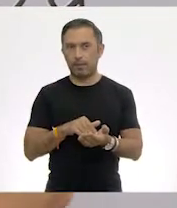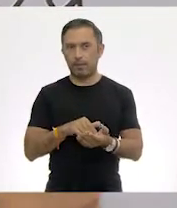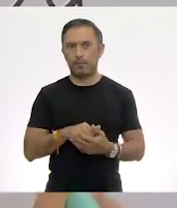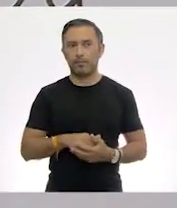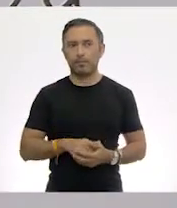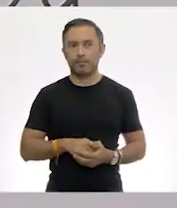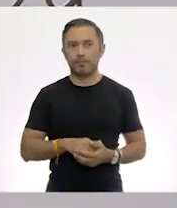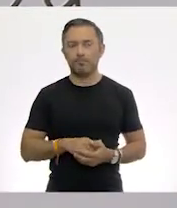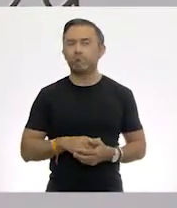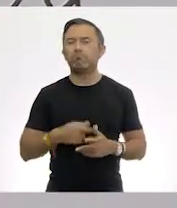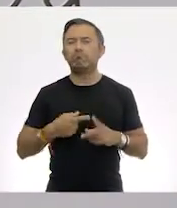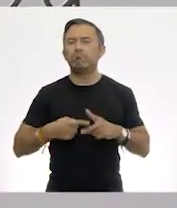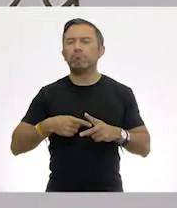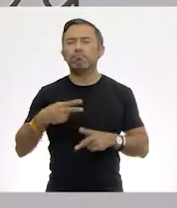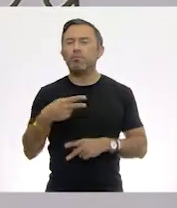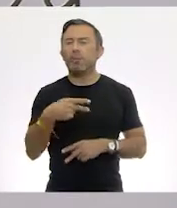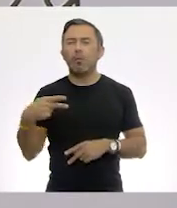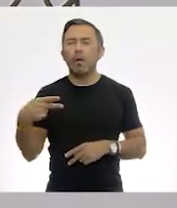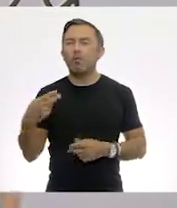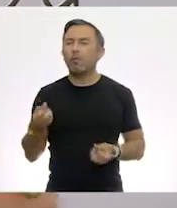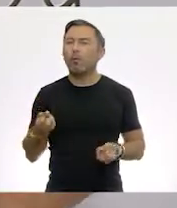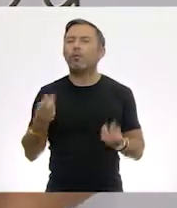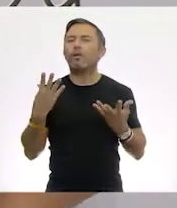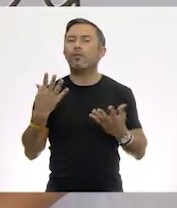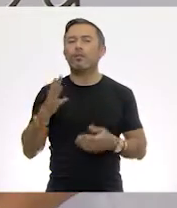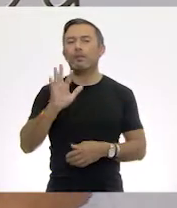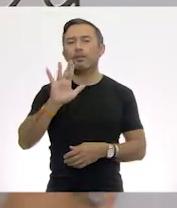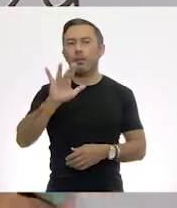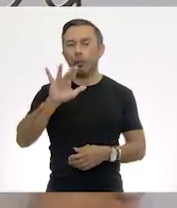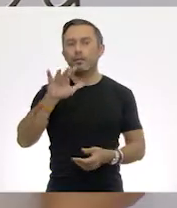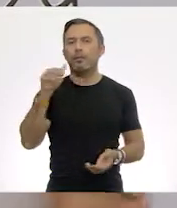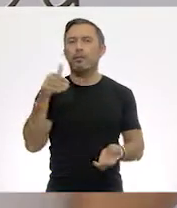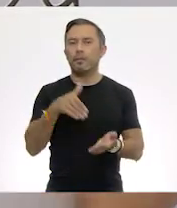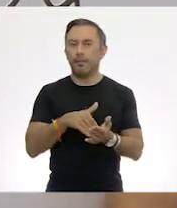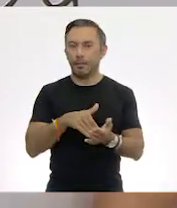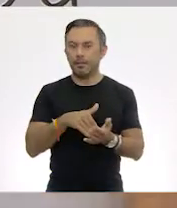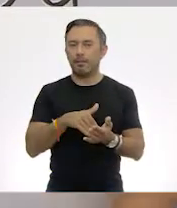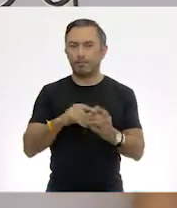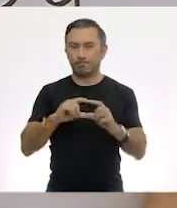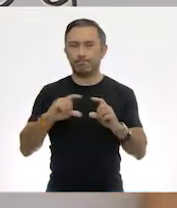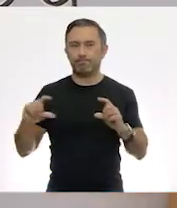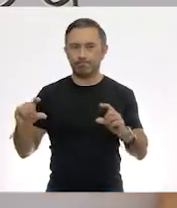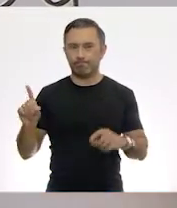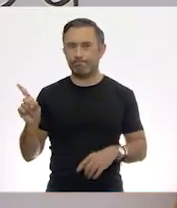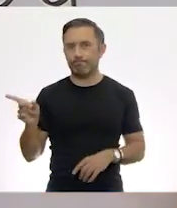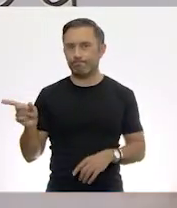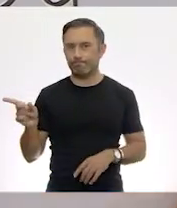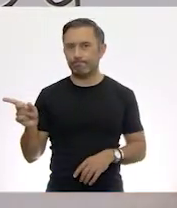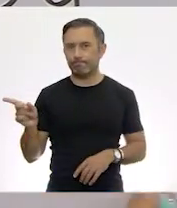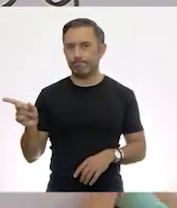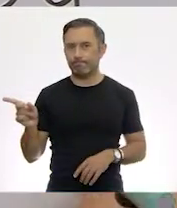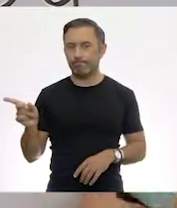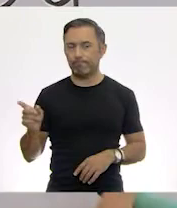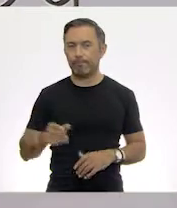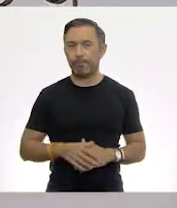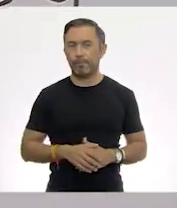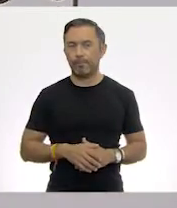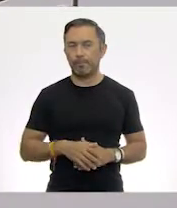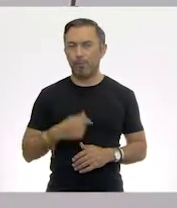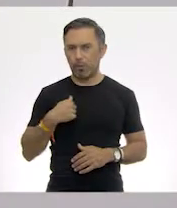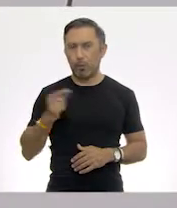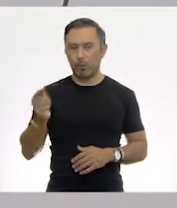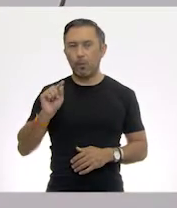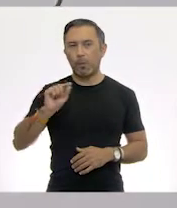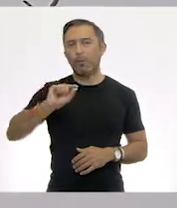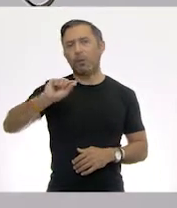Y esto sería igual a 50 mil. Muy bien. Le voy a poner aquí una